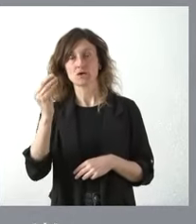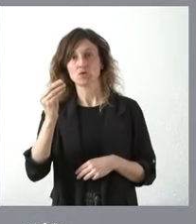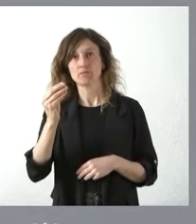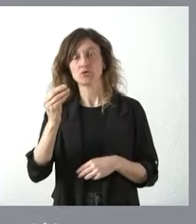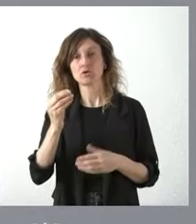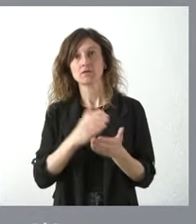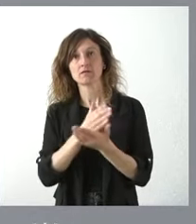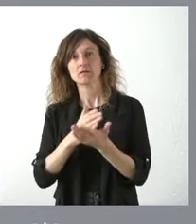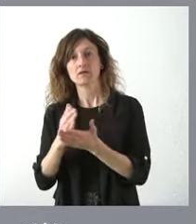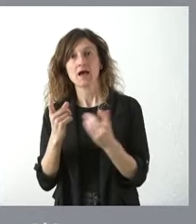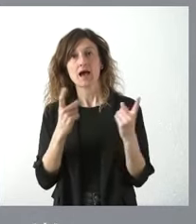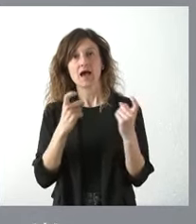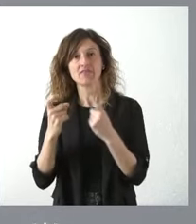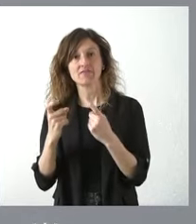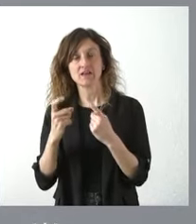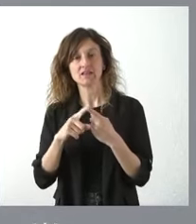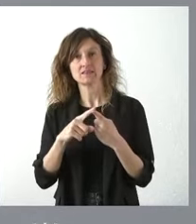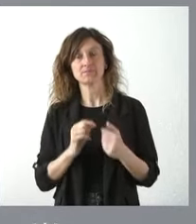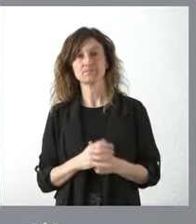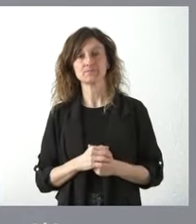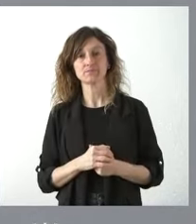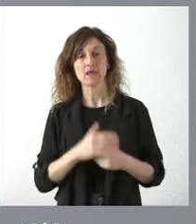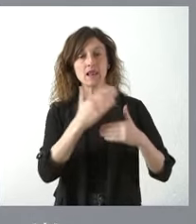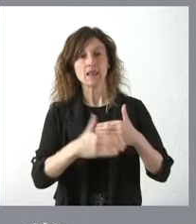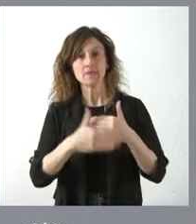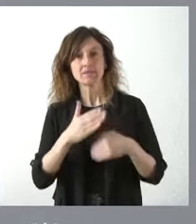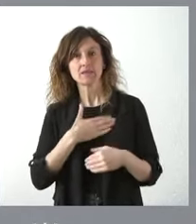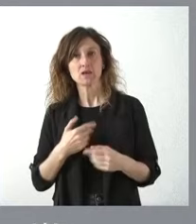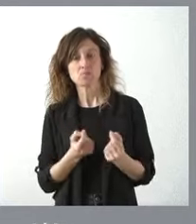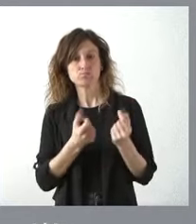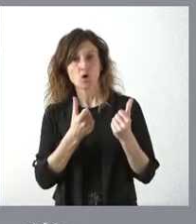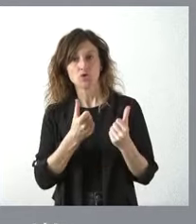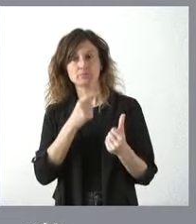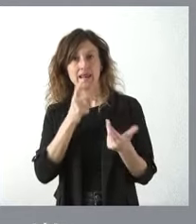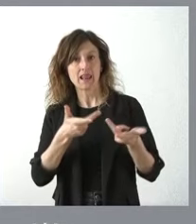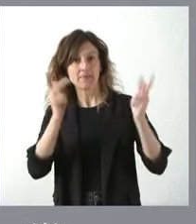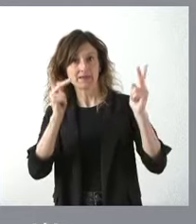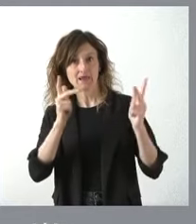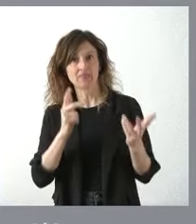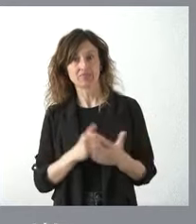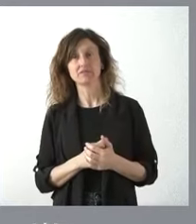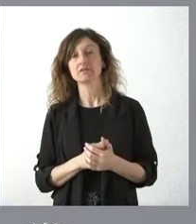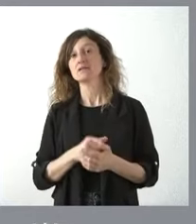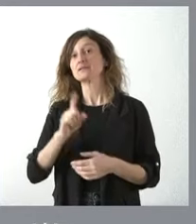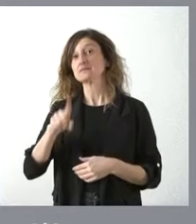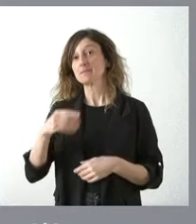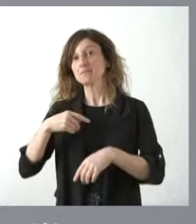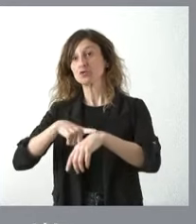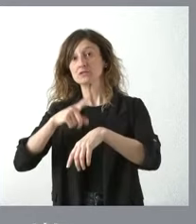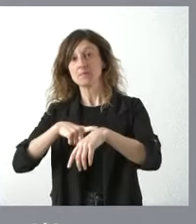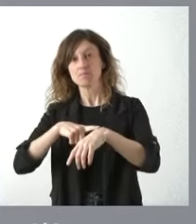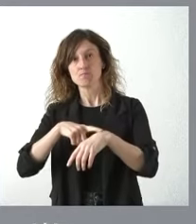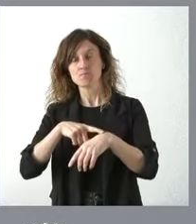compartimos que son necesarios. El poner las menos restricciones posibles y por tanto garantizar la libertad pero a su vez el